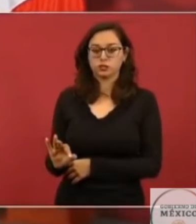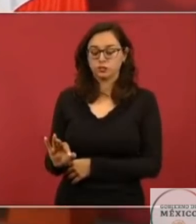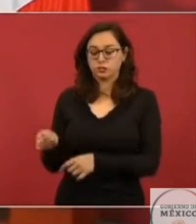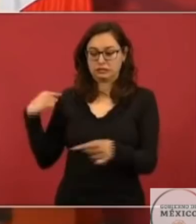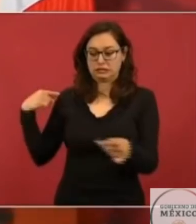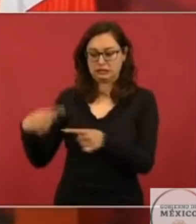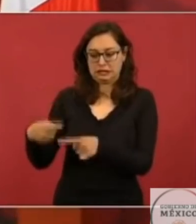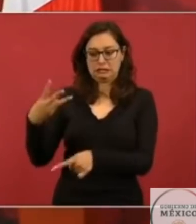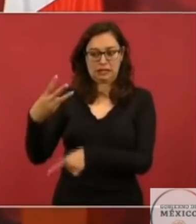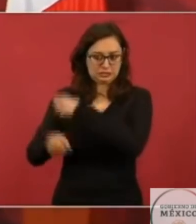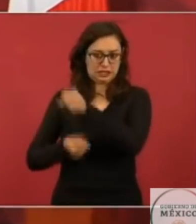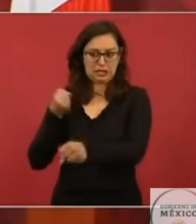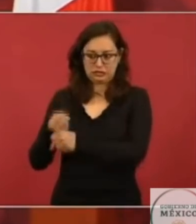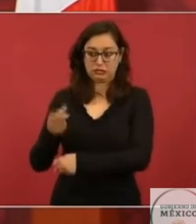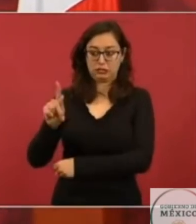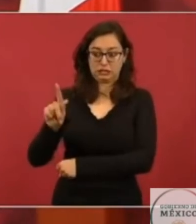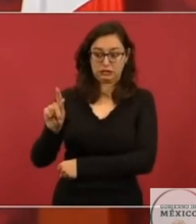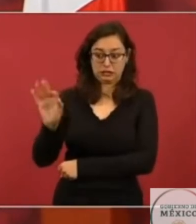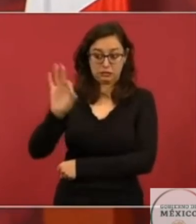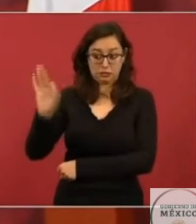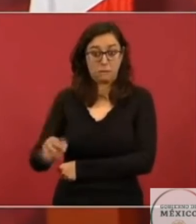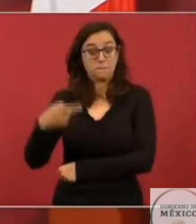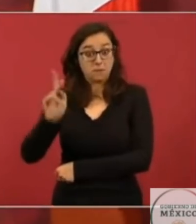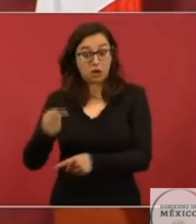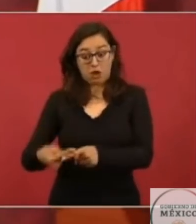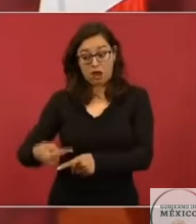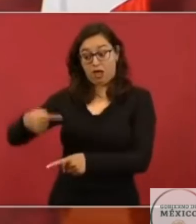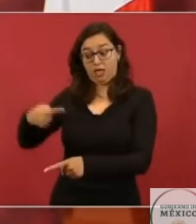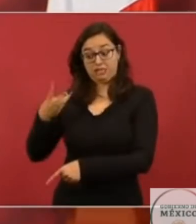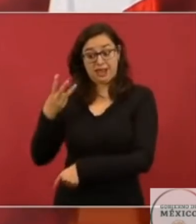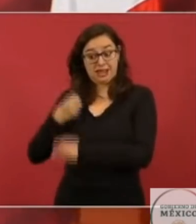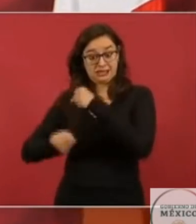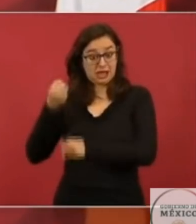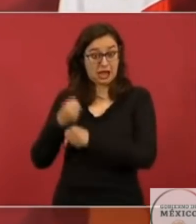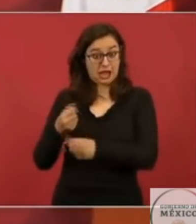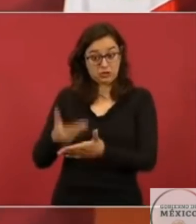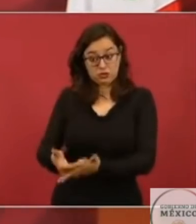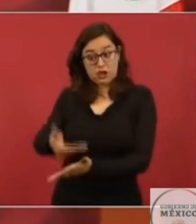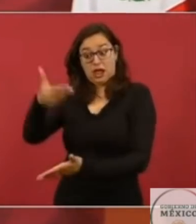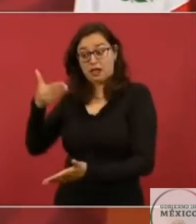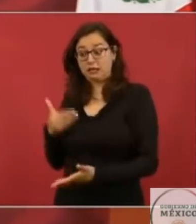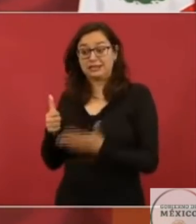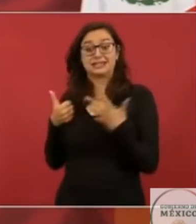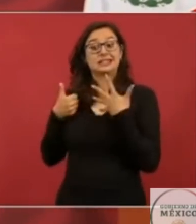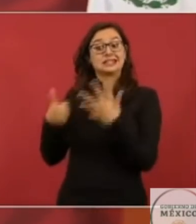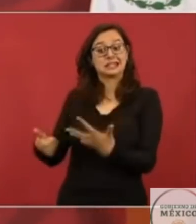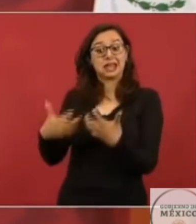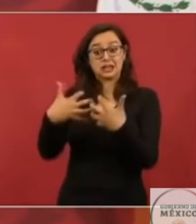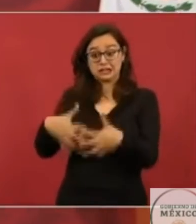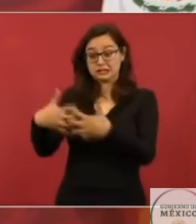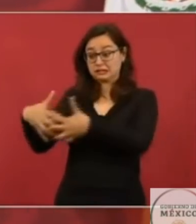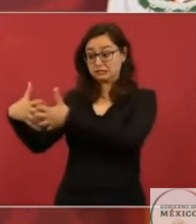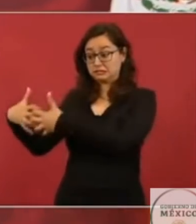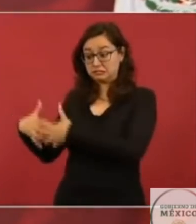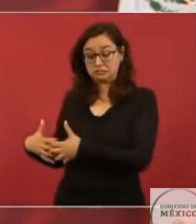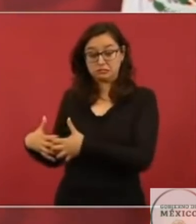llegamos, Miguel, de las seis refinerías estaban funcionando